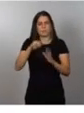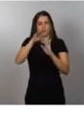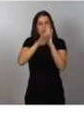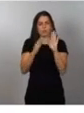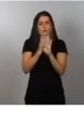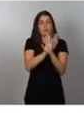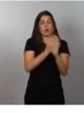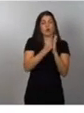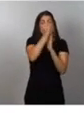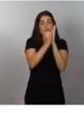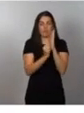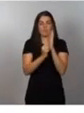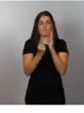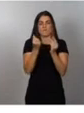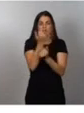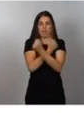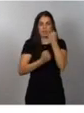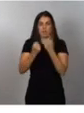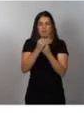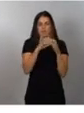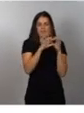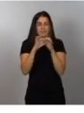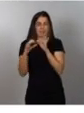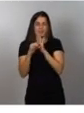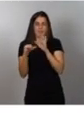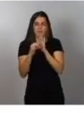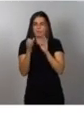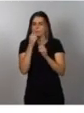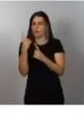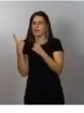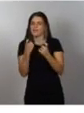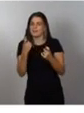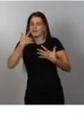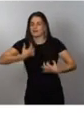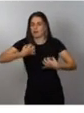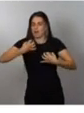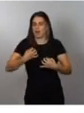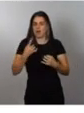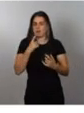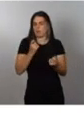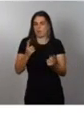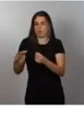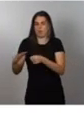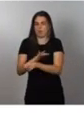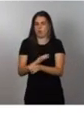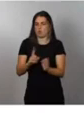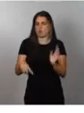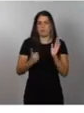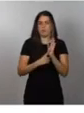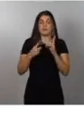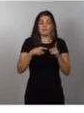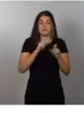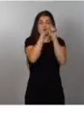lo más cercanas posibles a las necesidades reales. Solo así seremos capaces de reforzar las